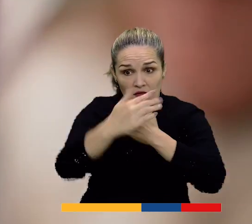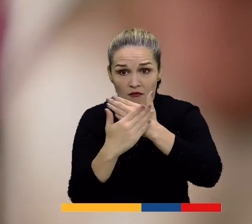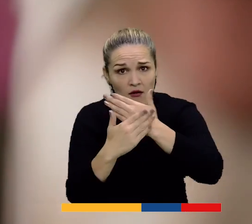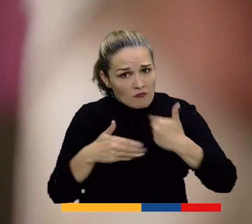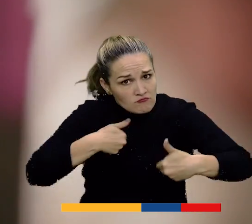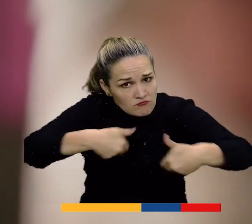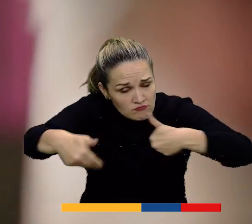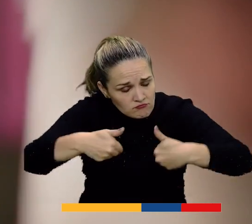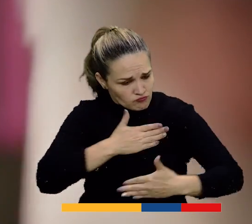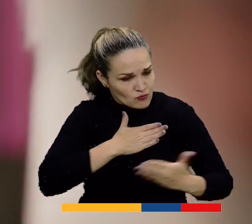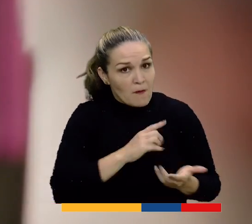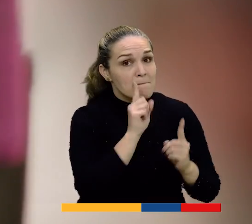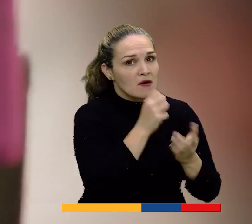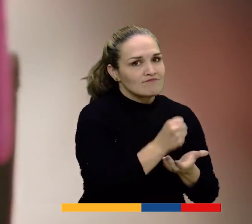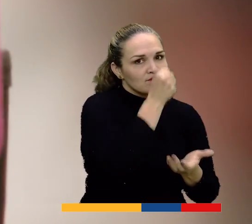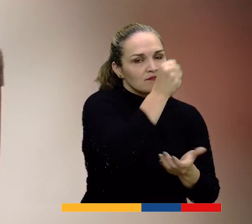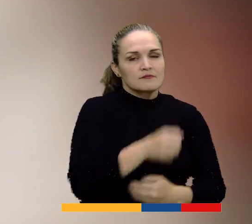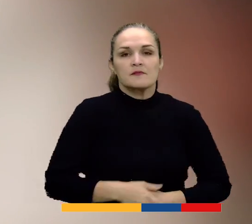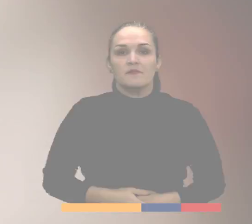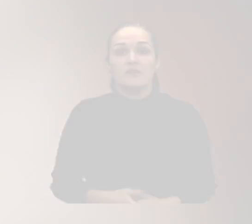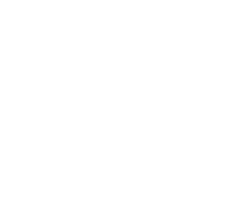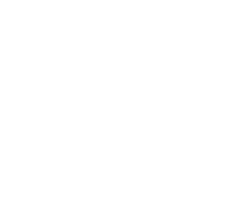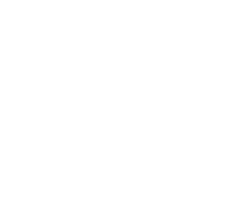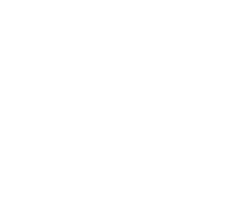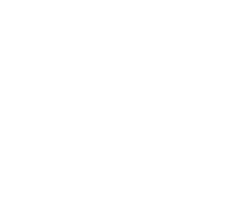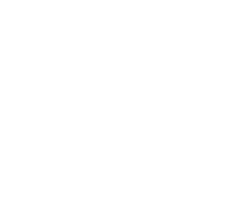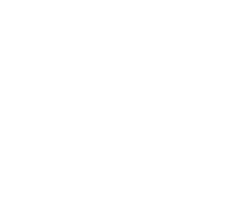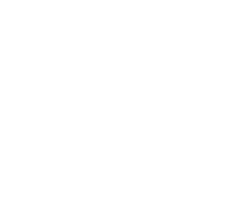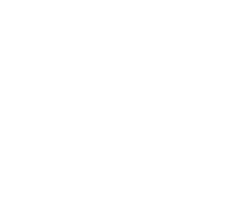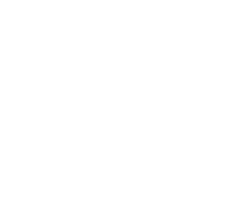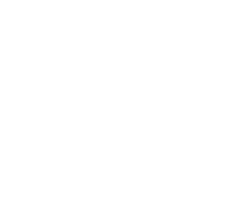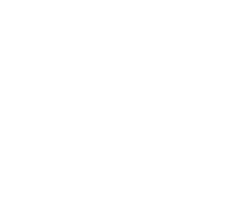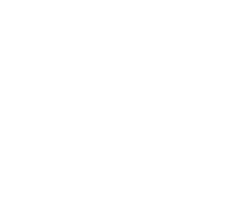todas las solicitudes que ustedes están haciendo. Gracias. Gracias. Gracias. Gracias. Gracias. Gracias.